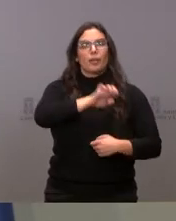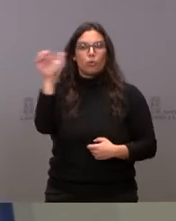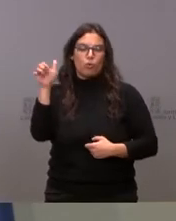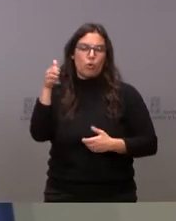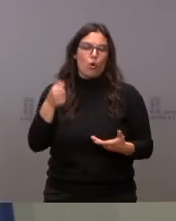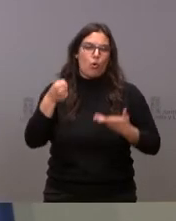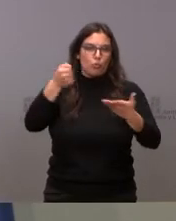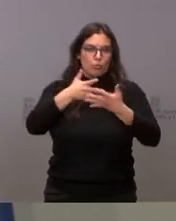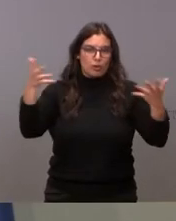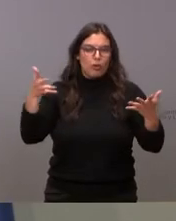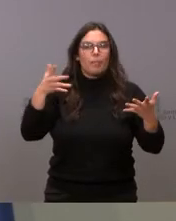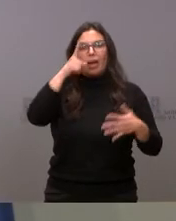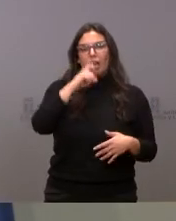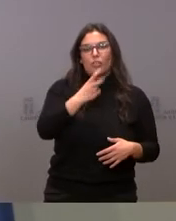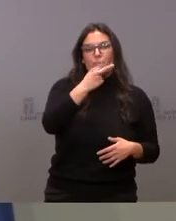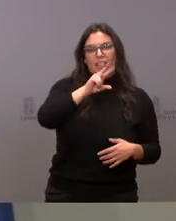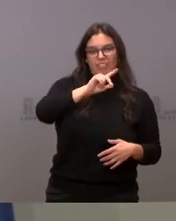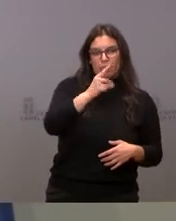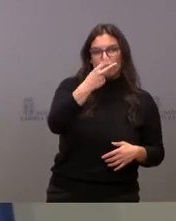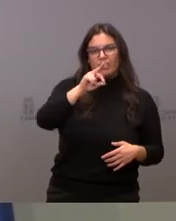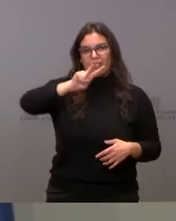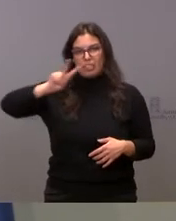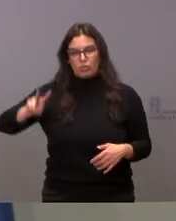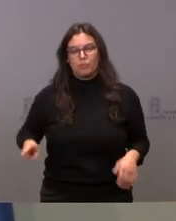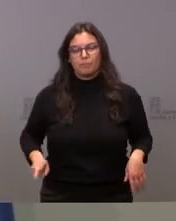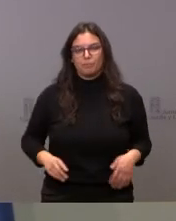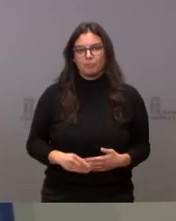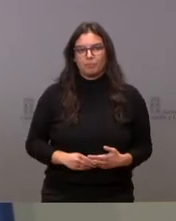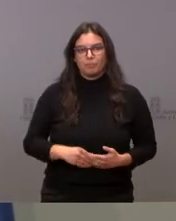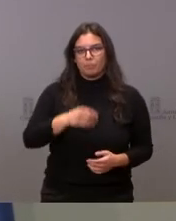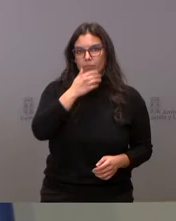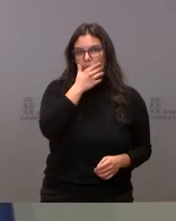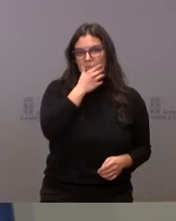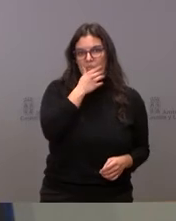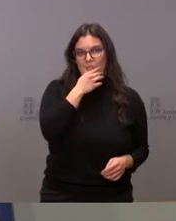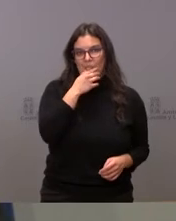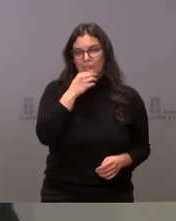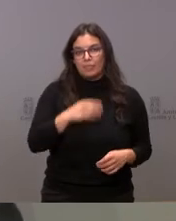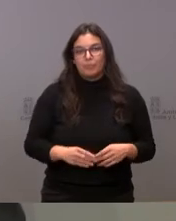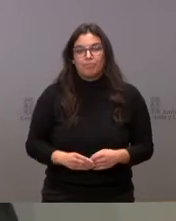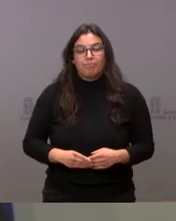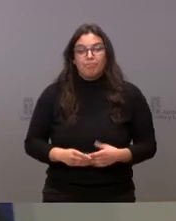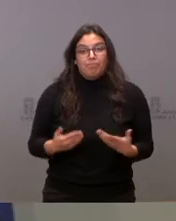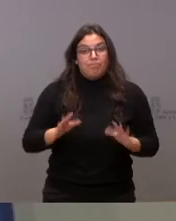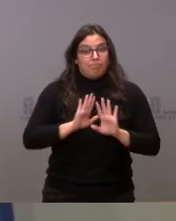del año 2021, la temporada 2021-2022. Con esto